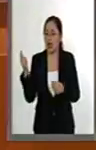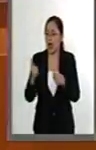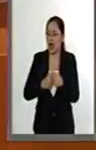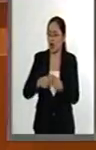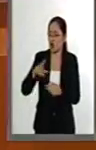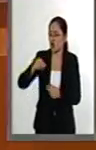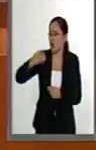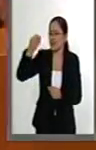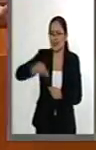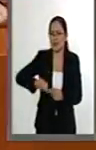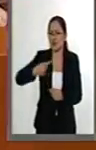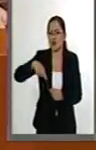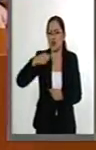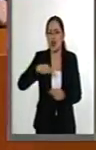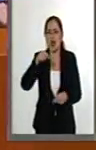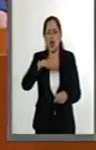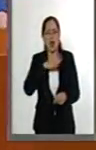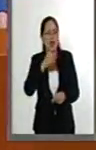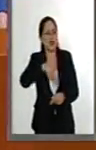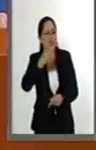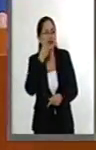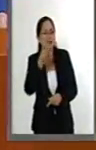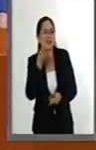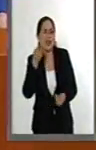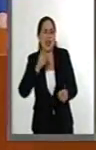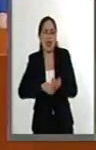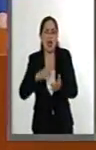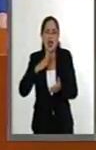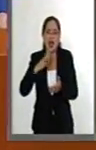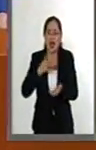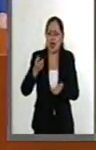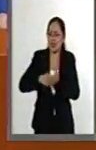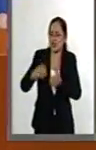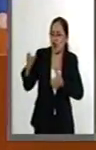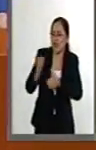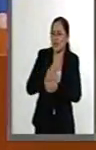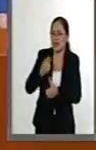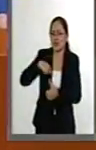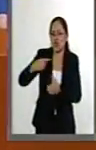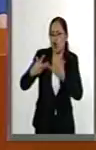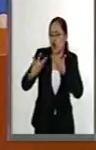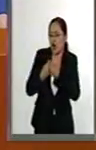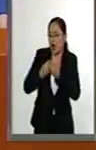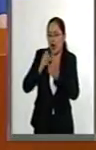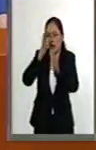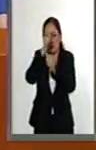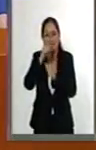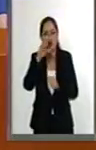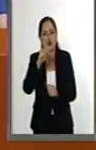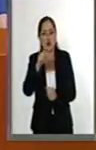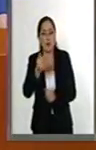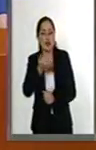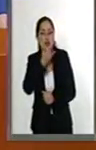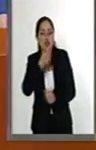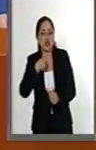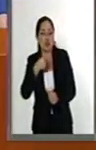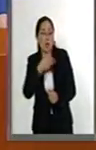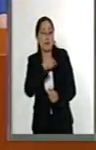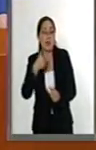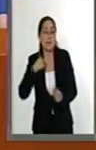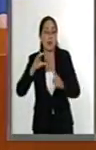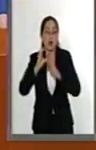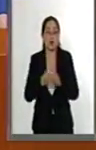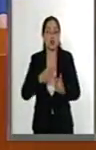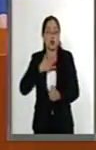que se quede aquí cuando dicen que los acuerdos se hacen en las cantinas. Perdóneme, pero yo soy miembro de la Comisión